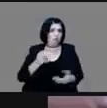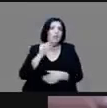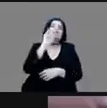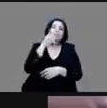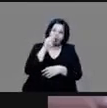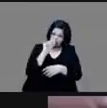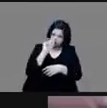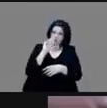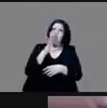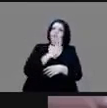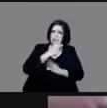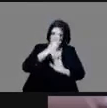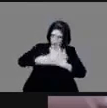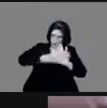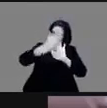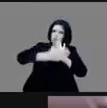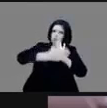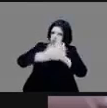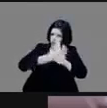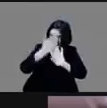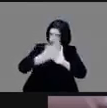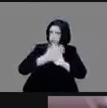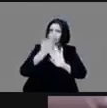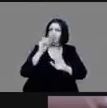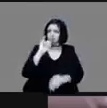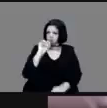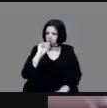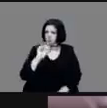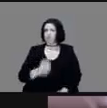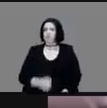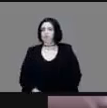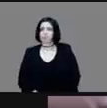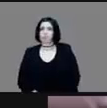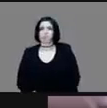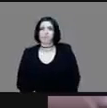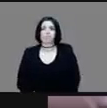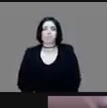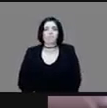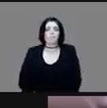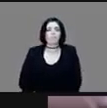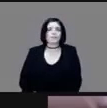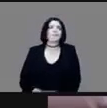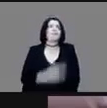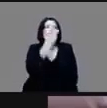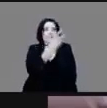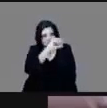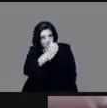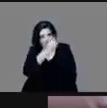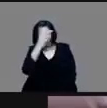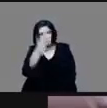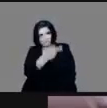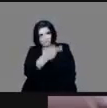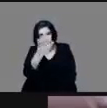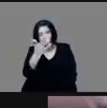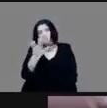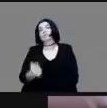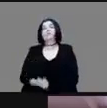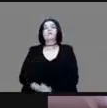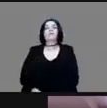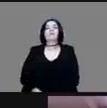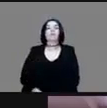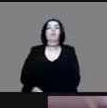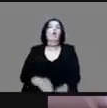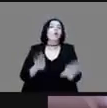como estos que he comentado. Que comentaba, sí, y esto nos lleva justo a otra pregunta que hacen sobre el monto